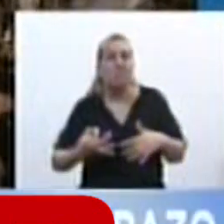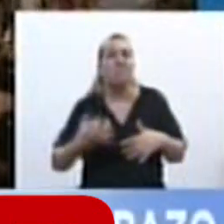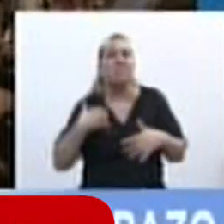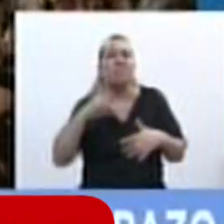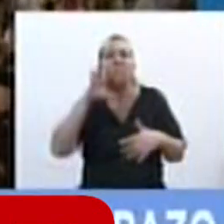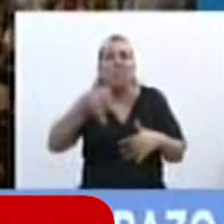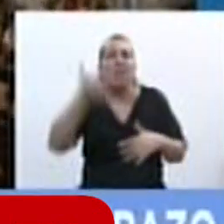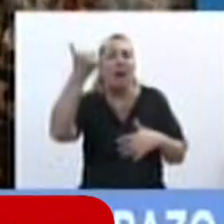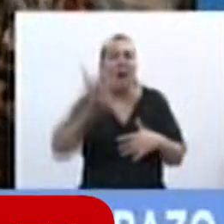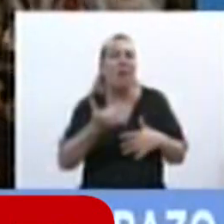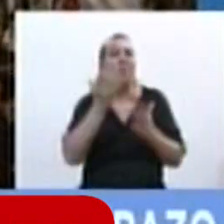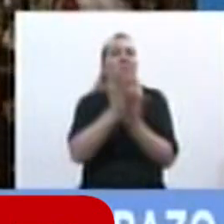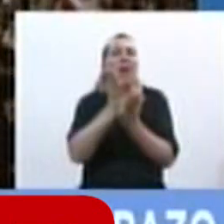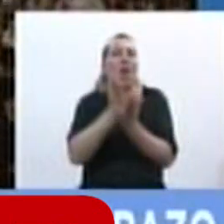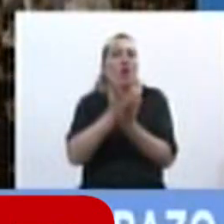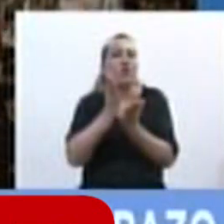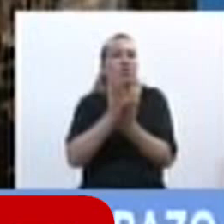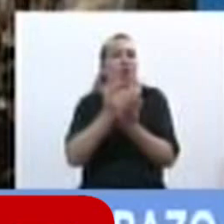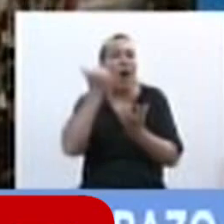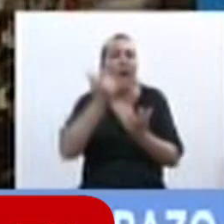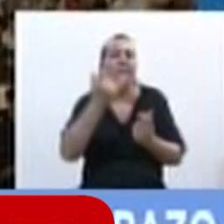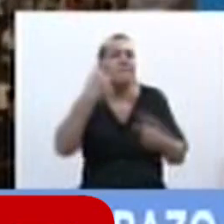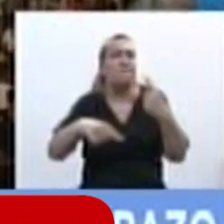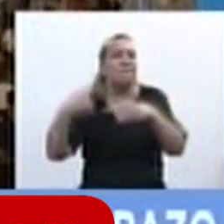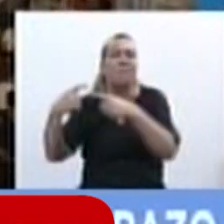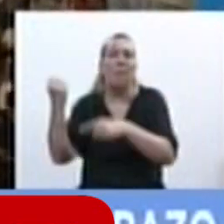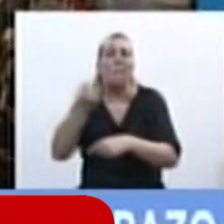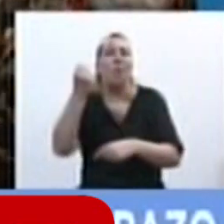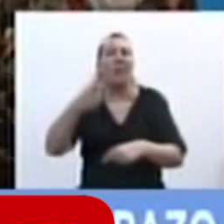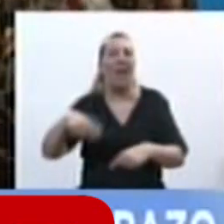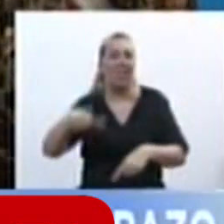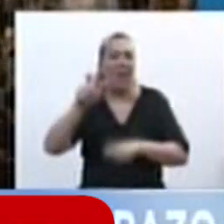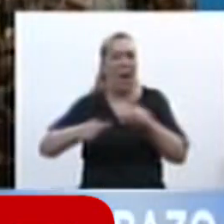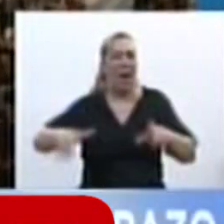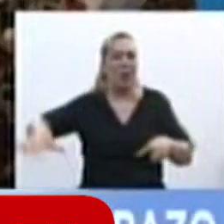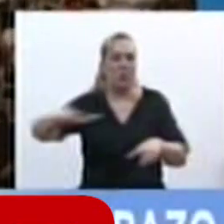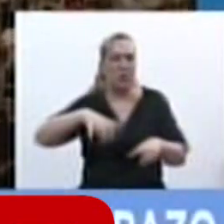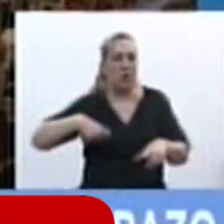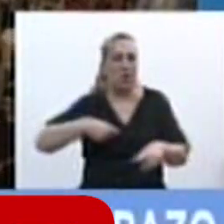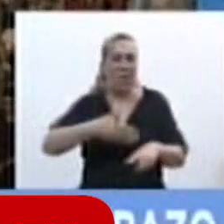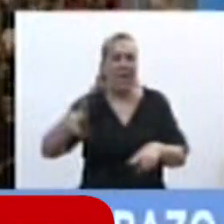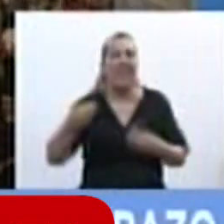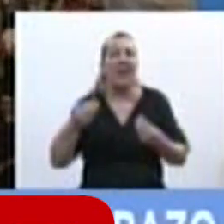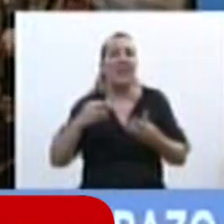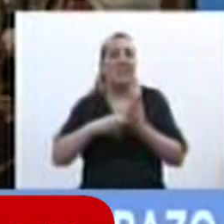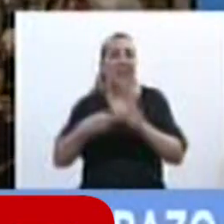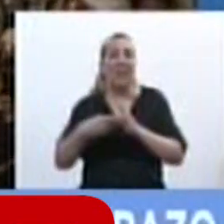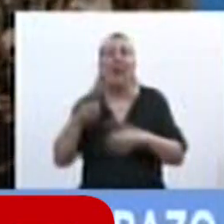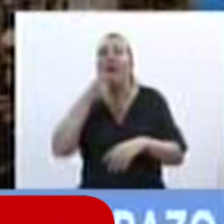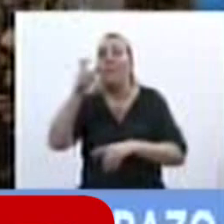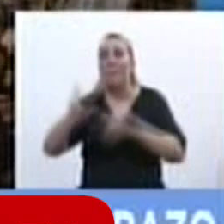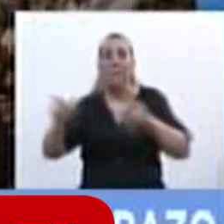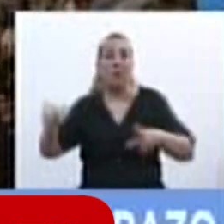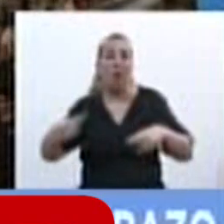derecho todas las variedades esenciales de la solidaridad social. Es decir, que la moralidad de una